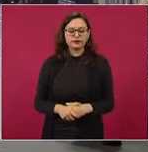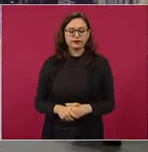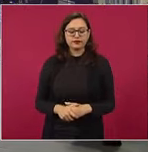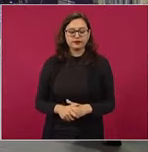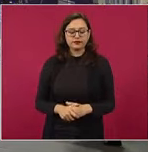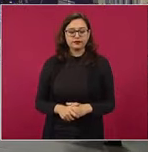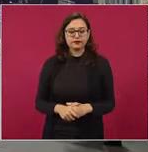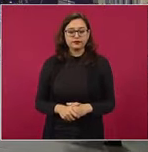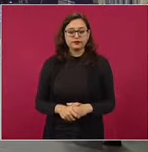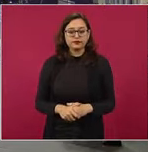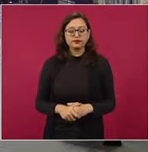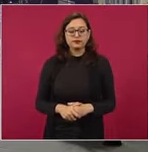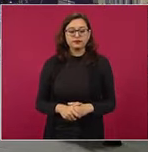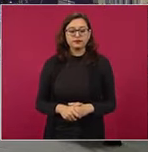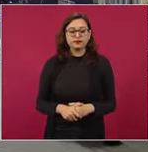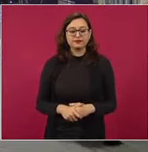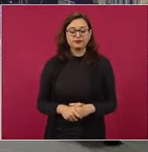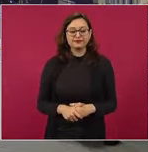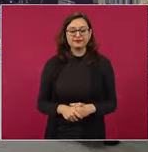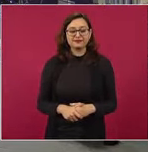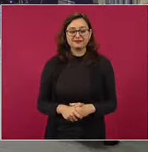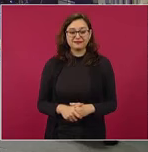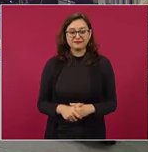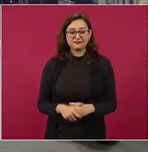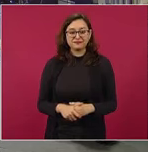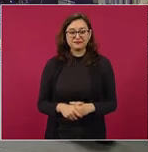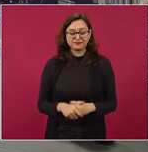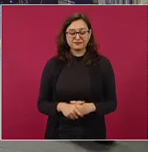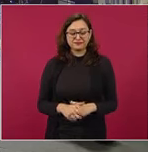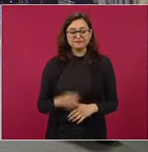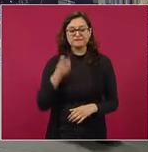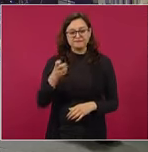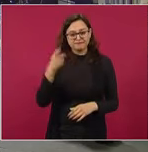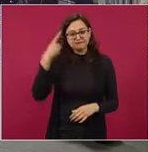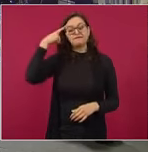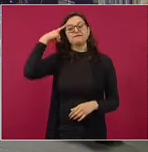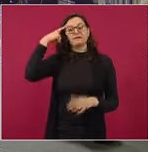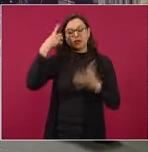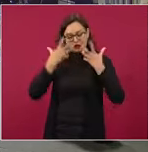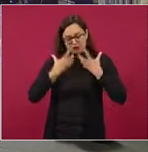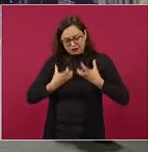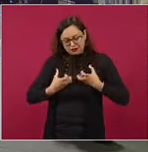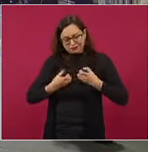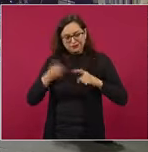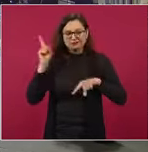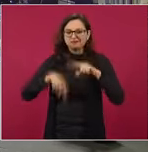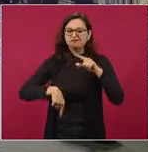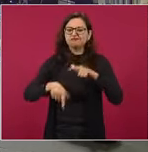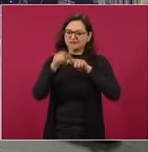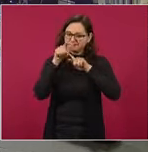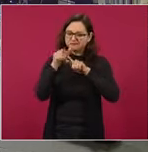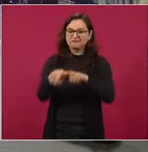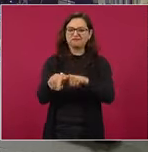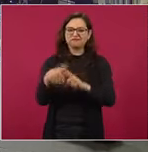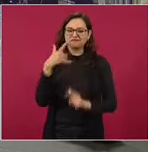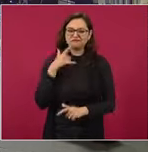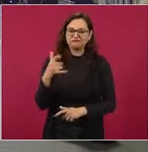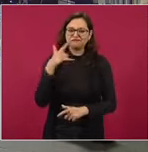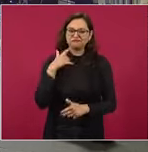Eso es para no sentirnos triste, vamos para adelante. Bueno,